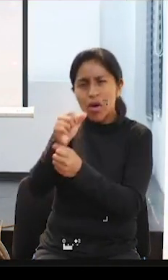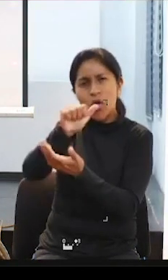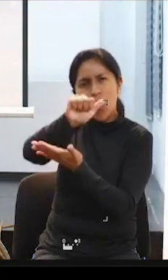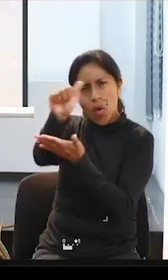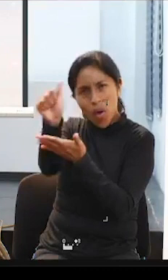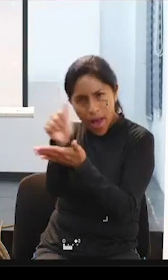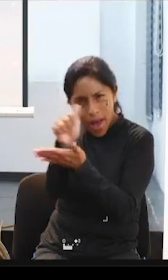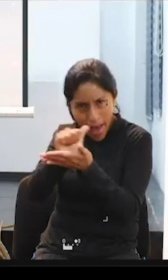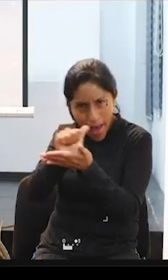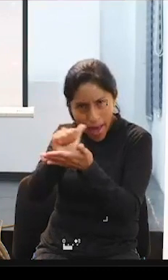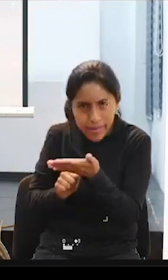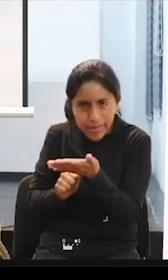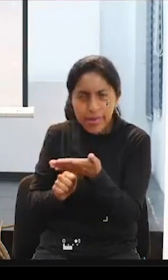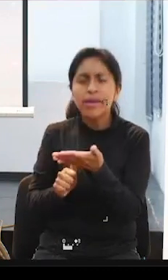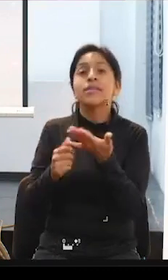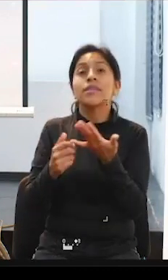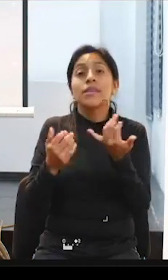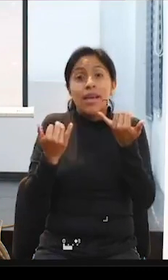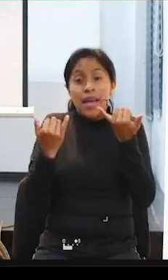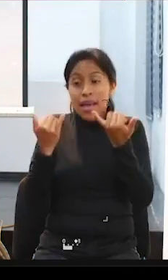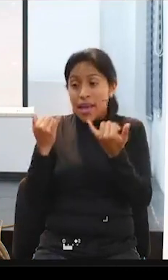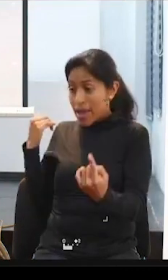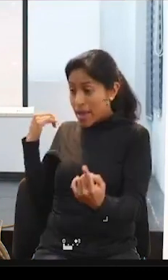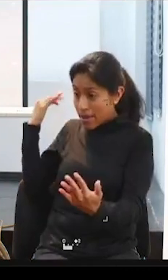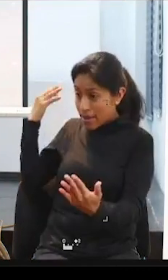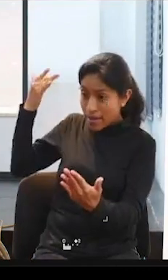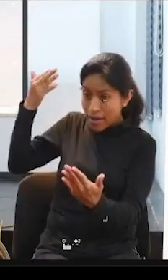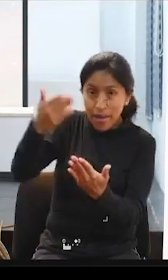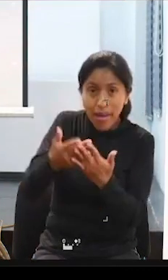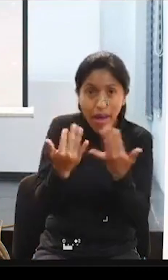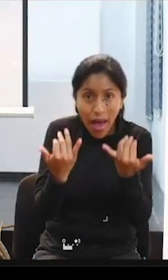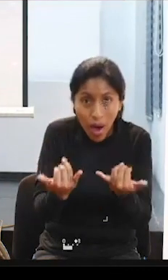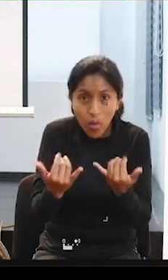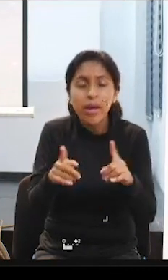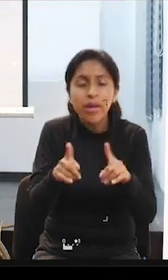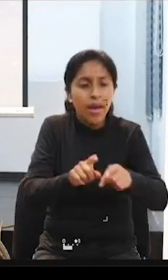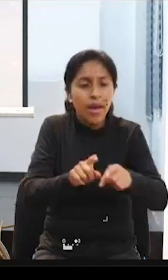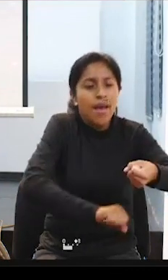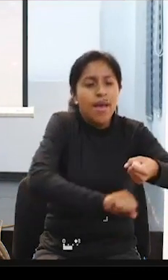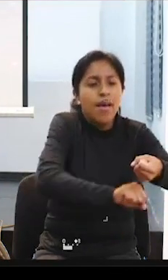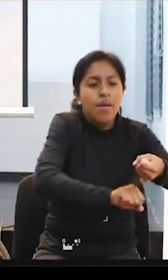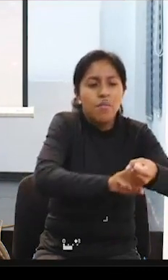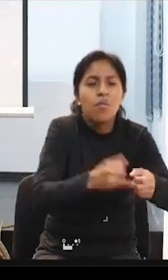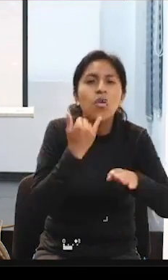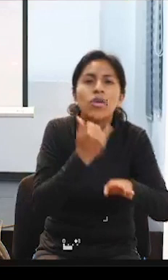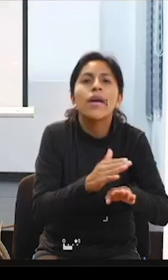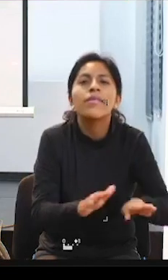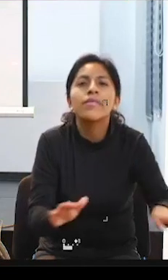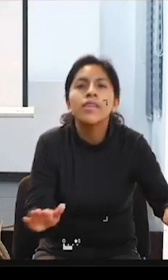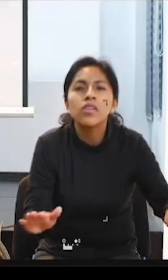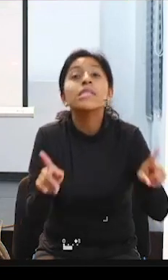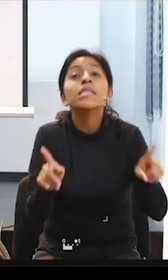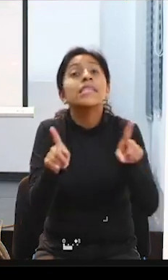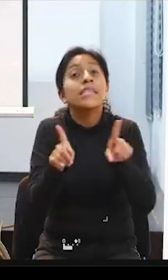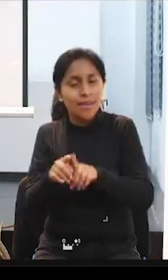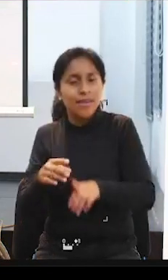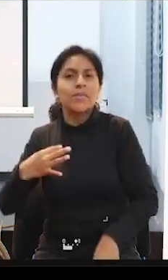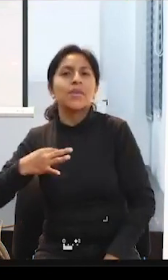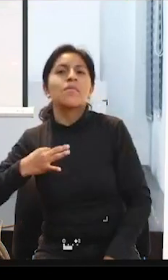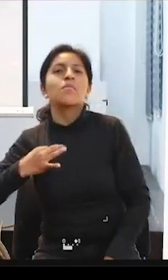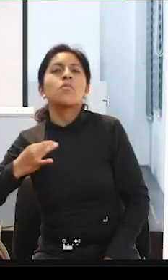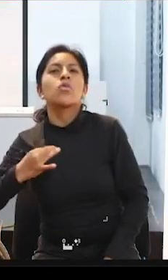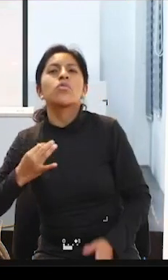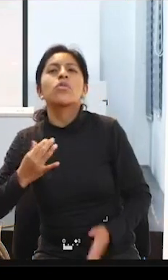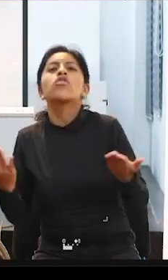en campañas de servicios y hoy en día ella brinda soporte escolar a niños y a niñas y también hace voluntariado en la Cruz